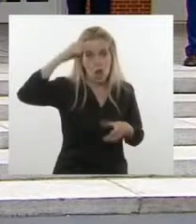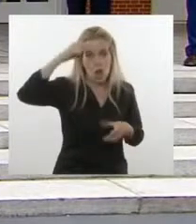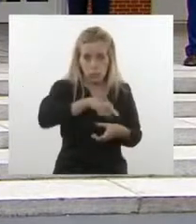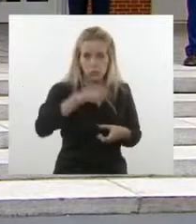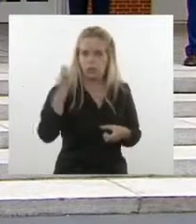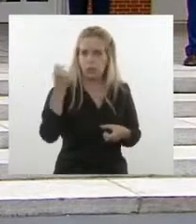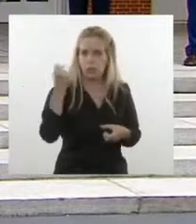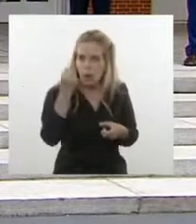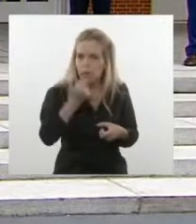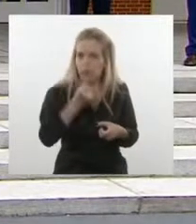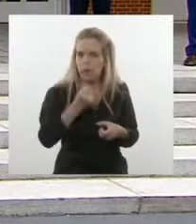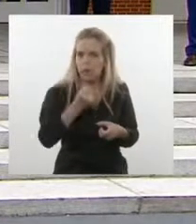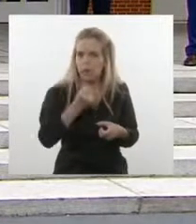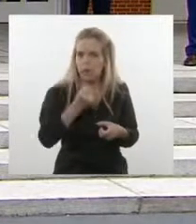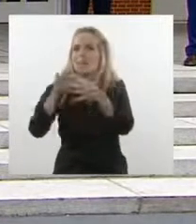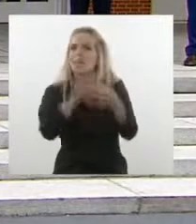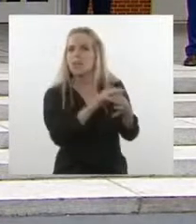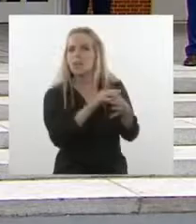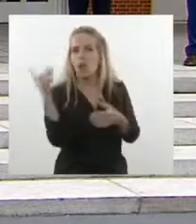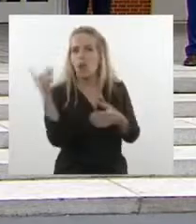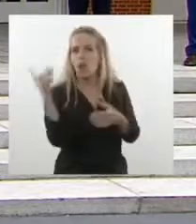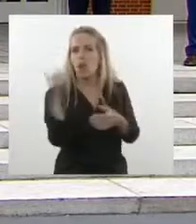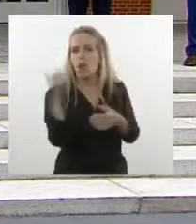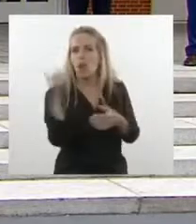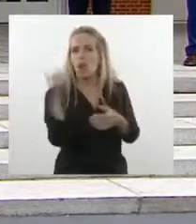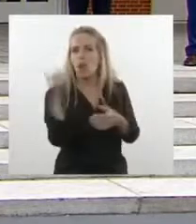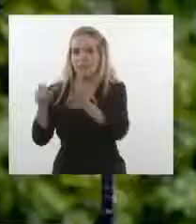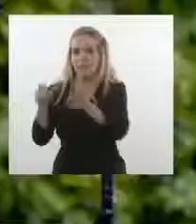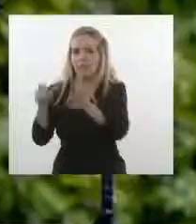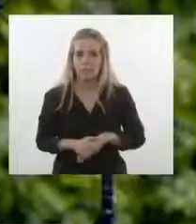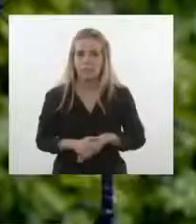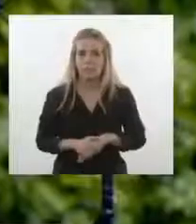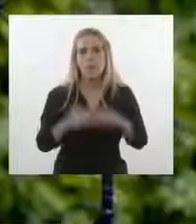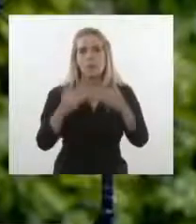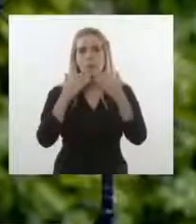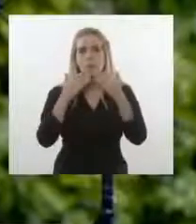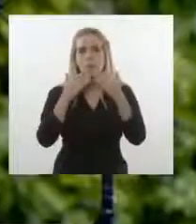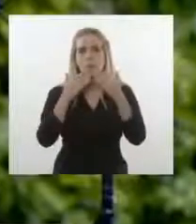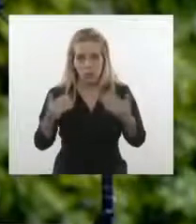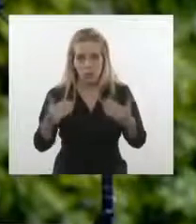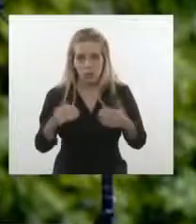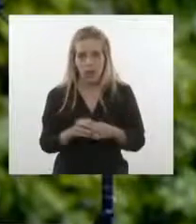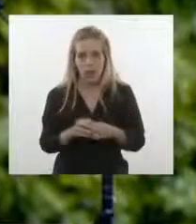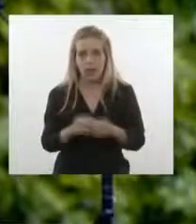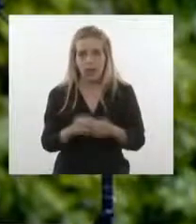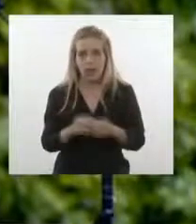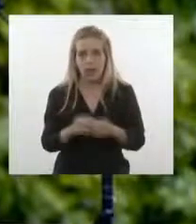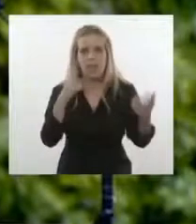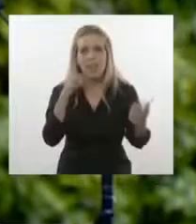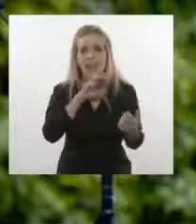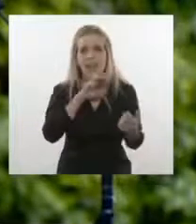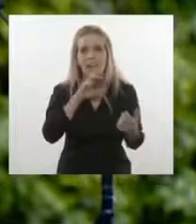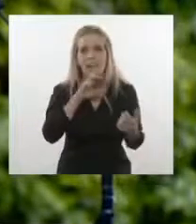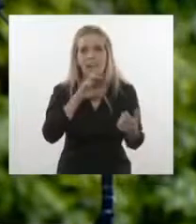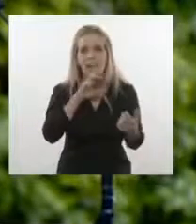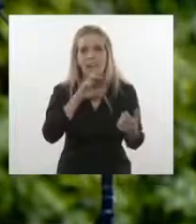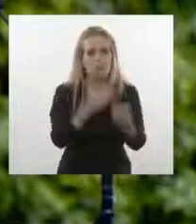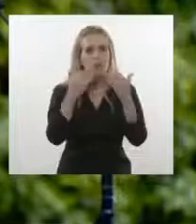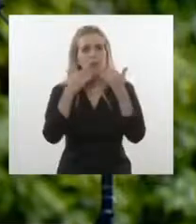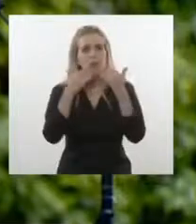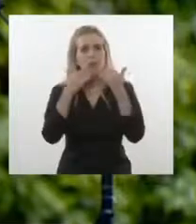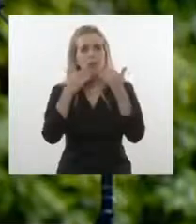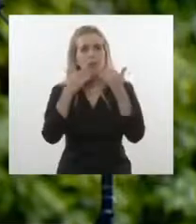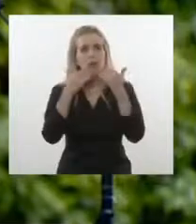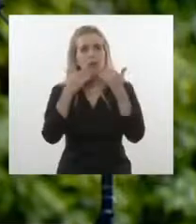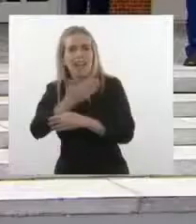extraordinaria relación que tenemos ambos países. Gracias, Pedro. Bueno, muy buenos días a todos y todas. Gracias, querido